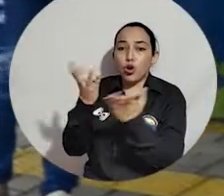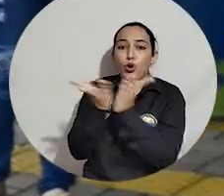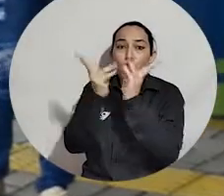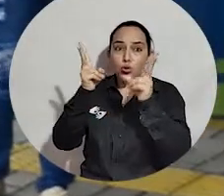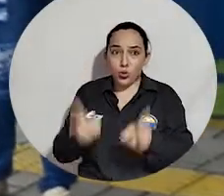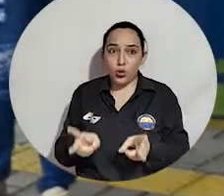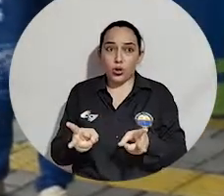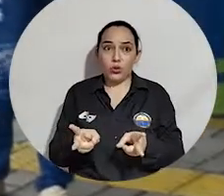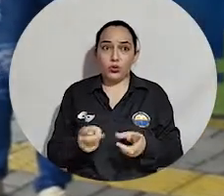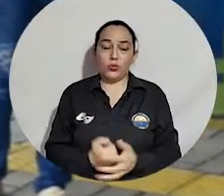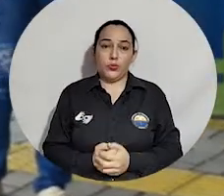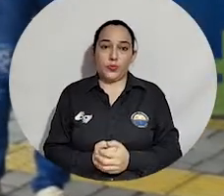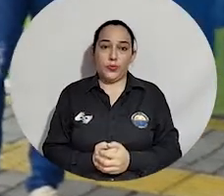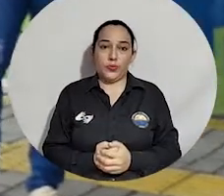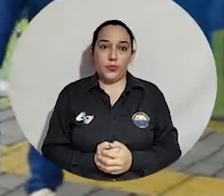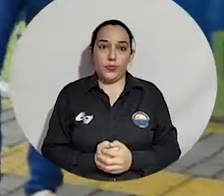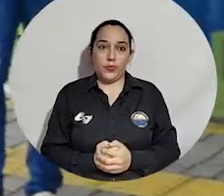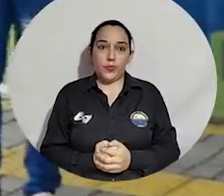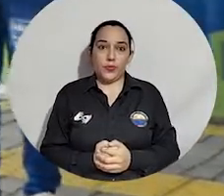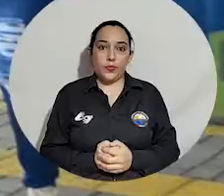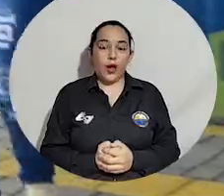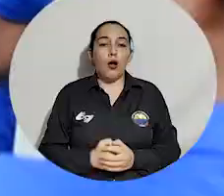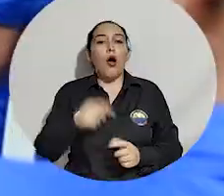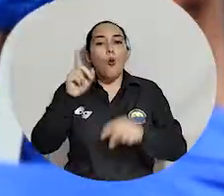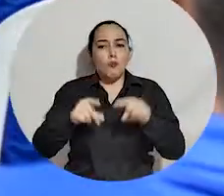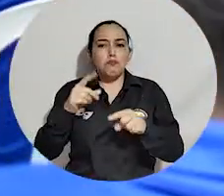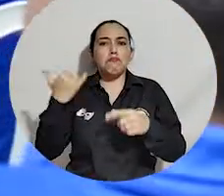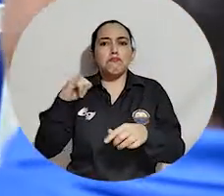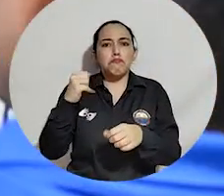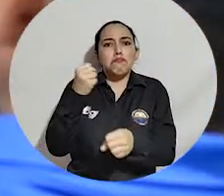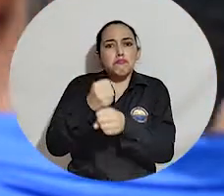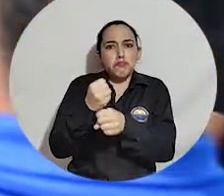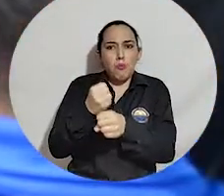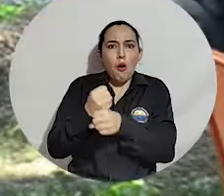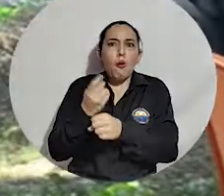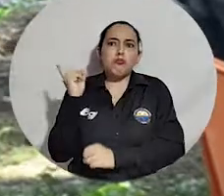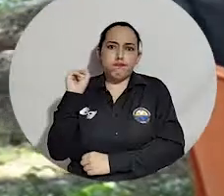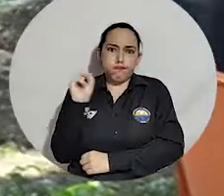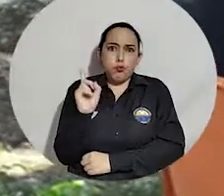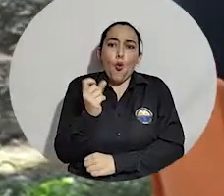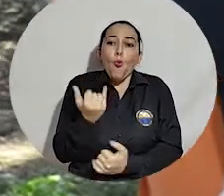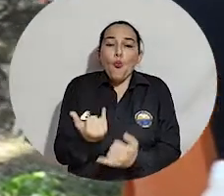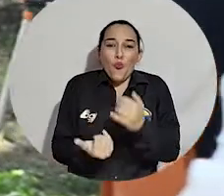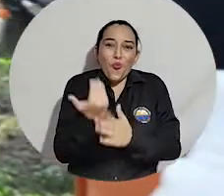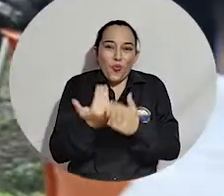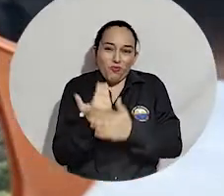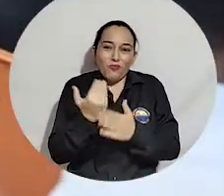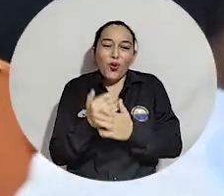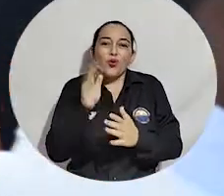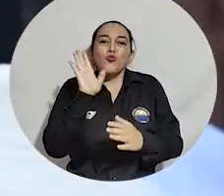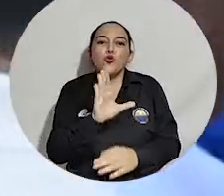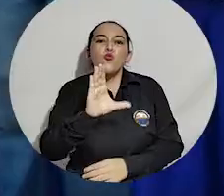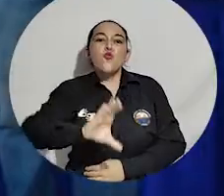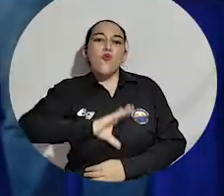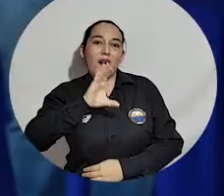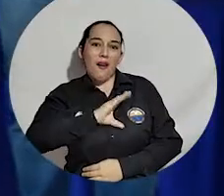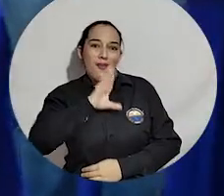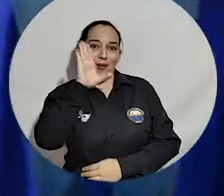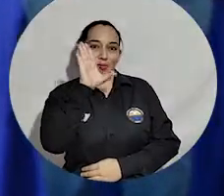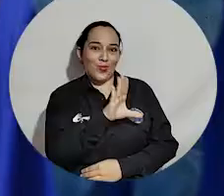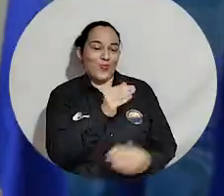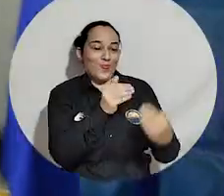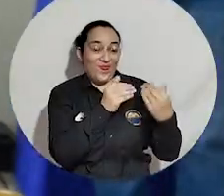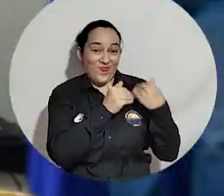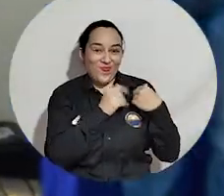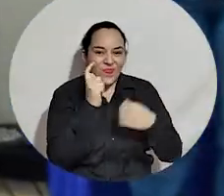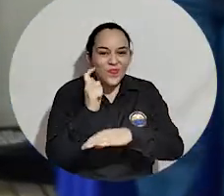uno de los estudiantes a nuestro centro de estudios. Aunque algunos son más antiguos que otros, la responsabilidad es una característica común de los conserjes de